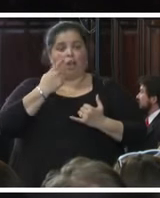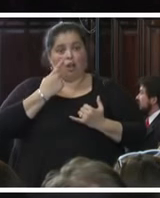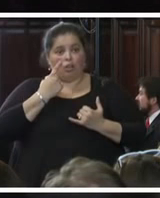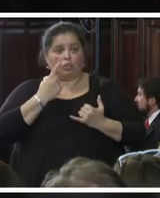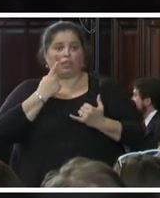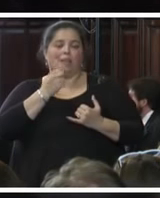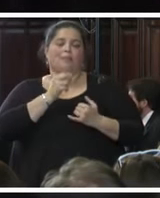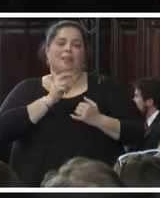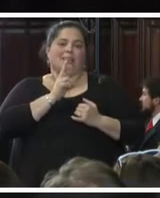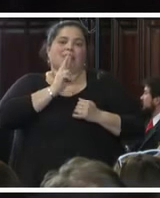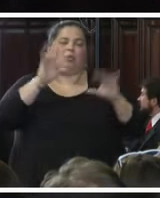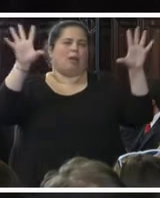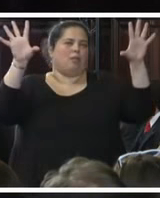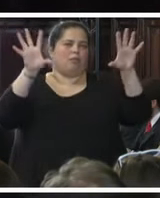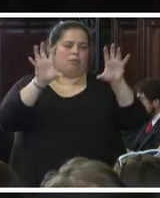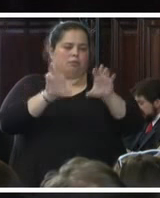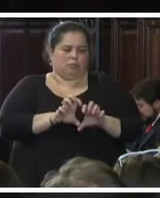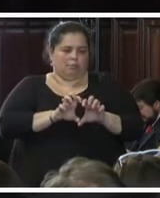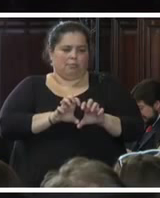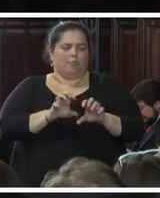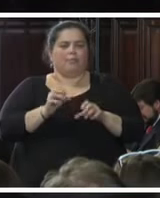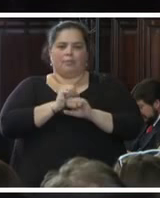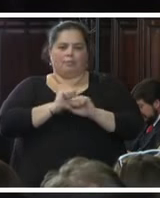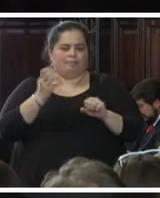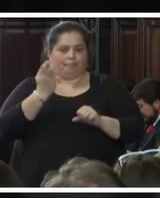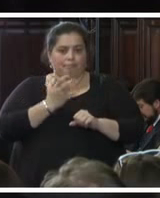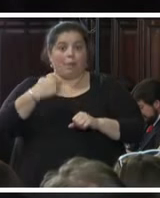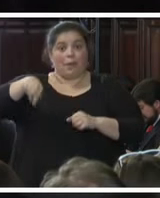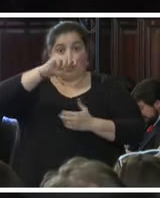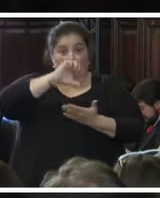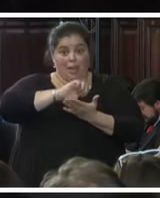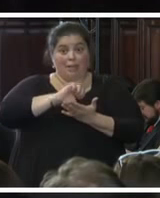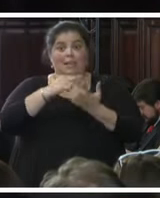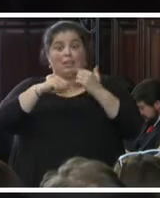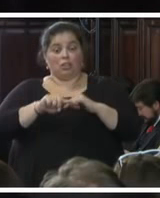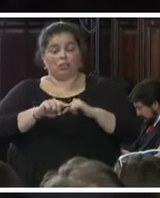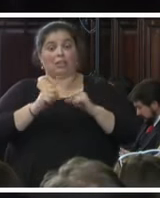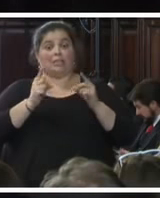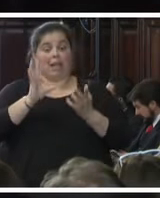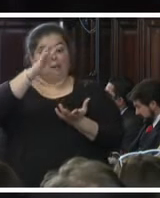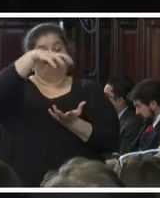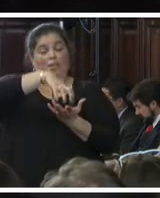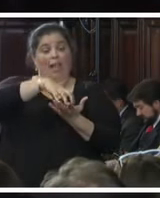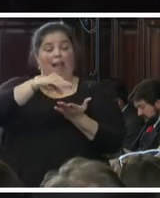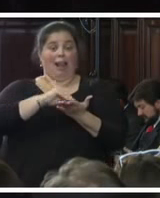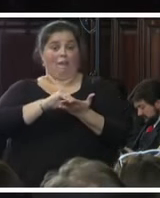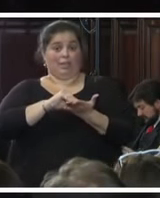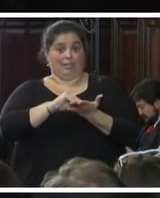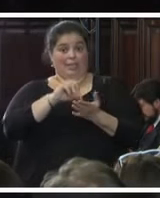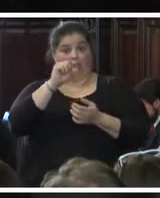para nuestro país, que el edificio de la Procuraduría General de la República donde está la sede de esta oficina de investigación